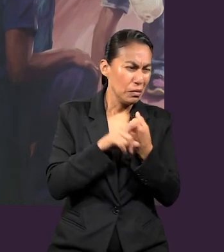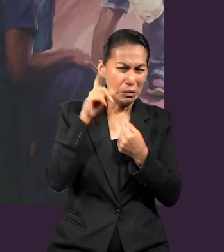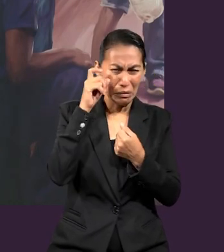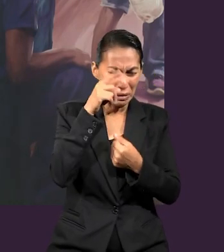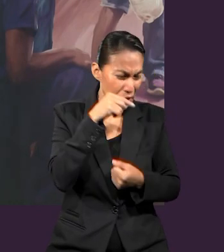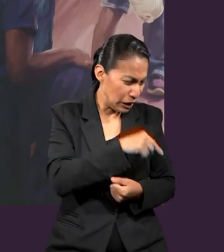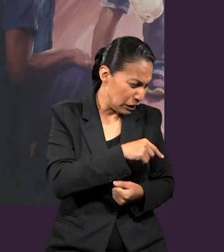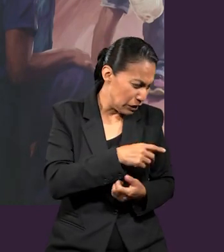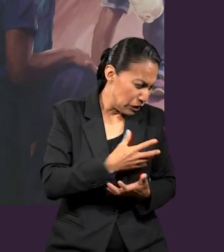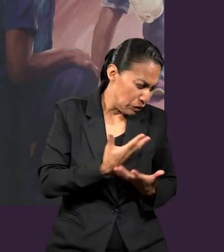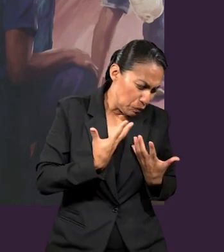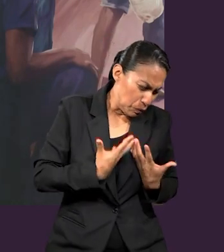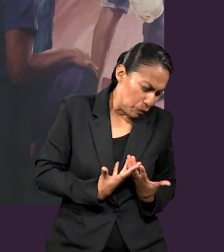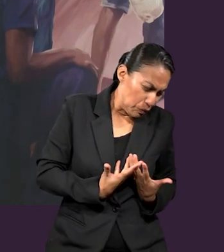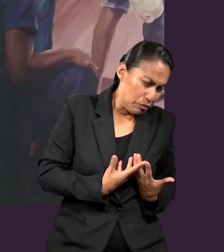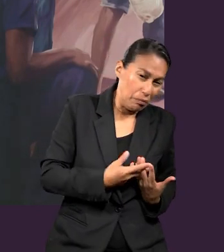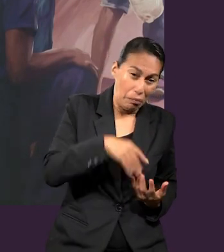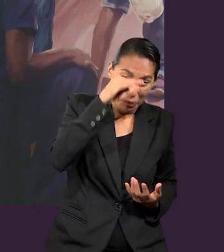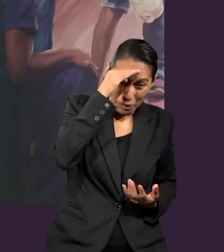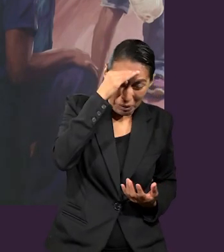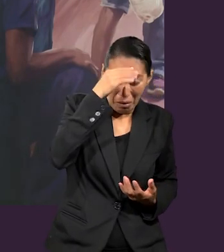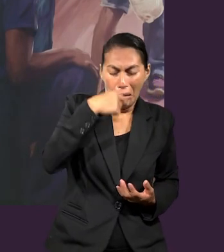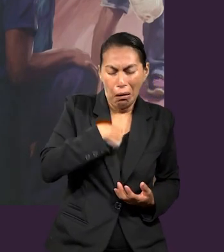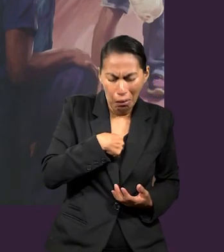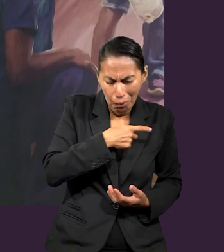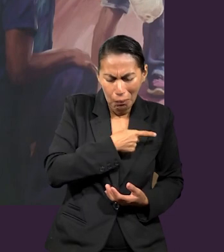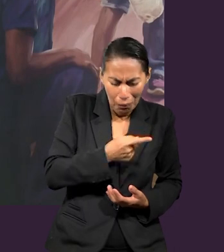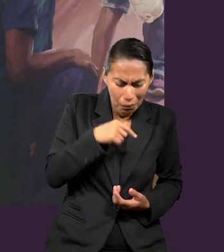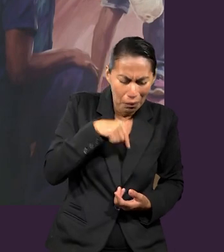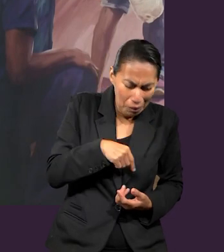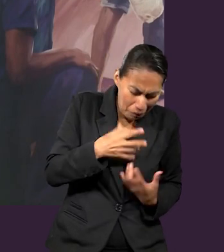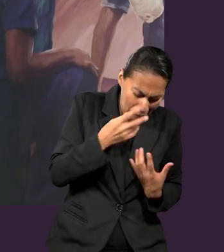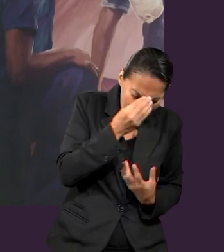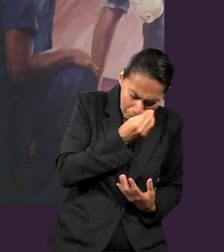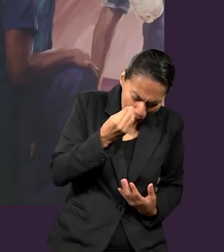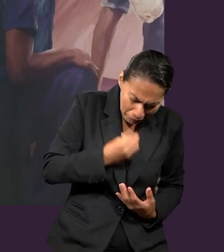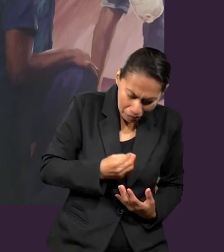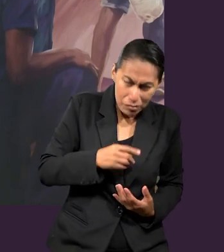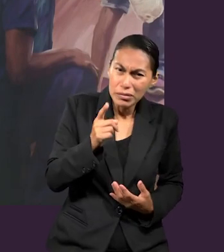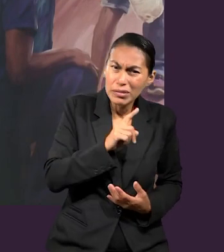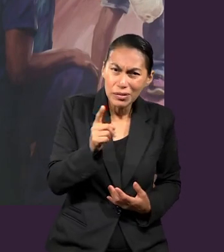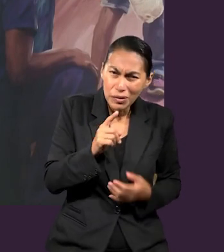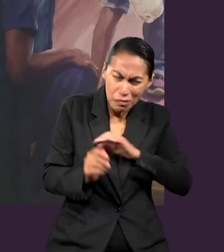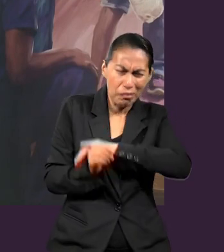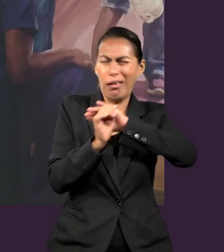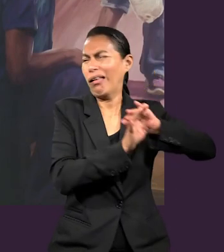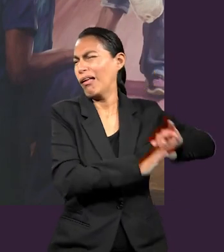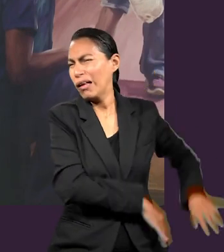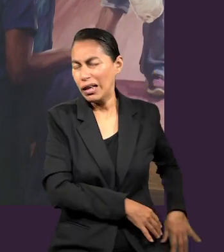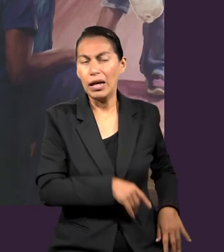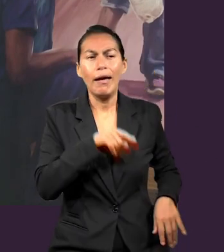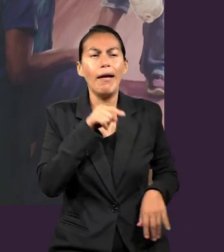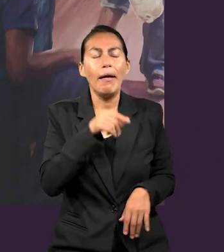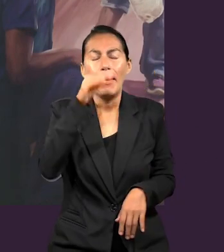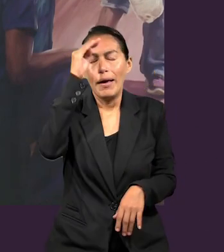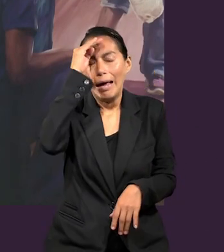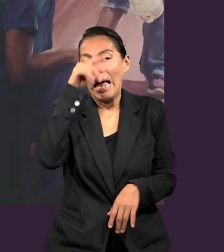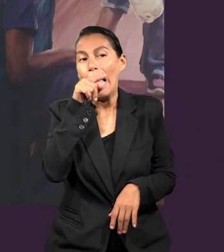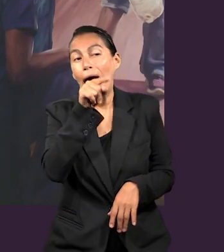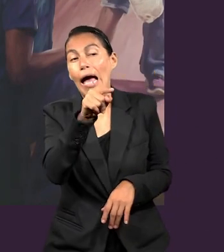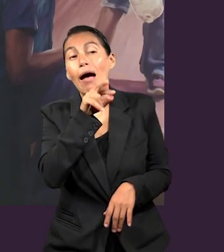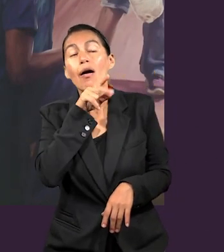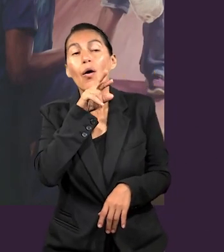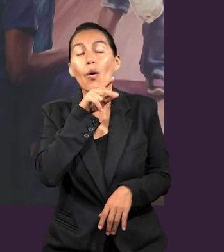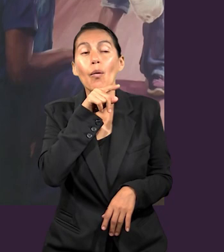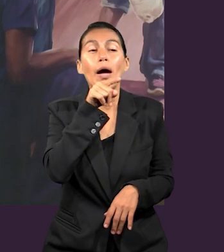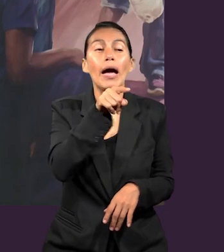difícil, dejó de pensar en eso y se puso a pensar en sus hermanos de Efesio y cómo ellos tal vez estaban